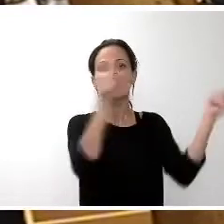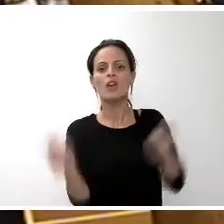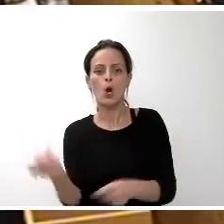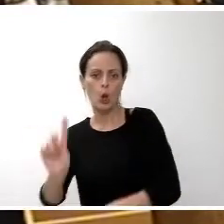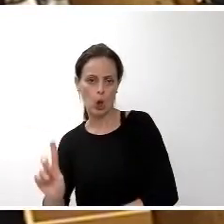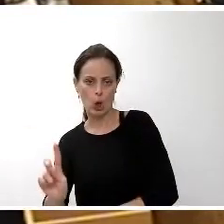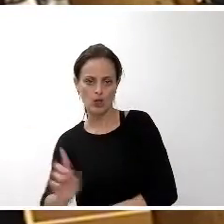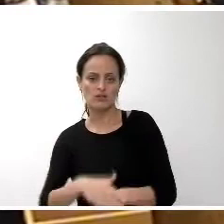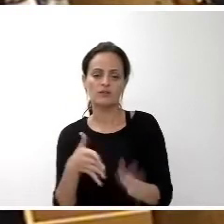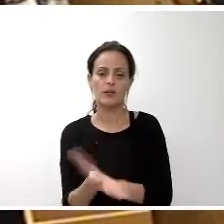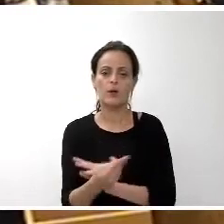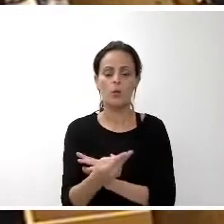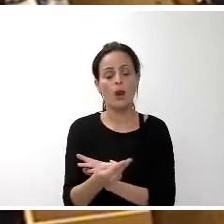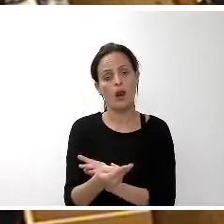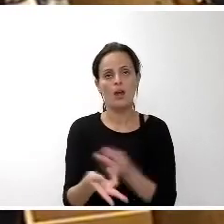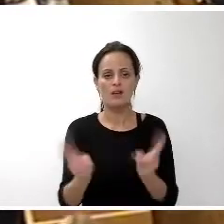concurrencia.